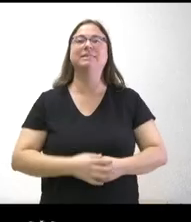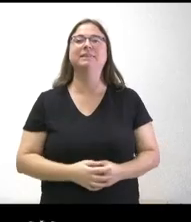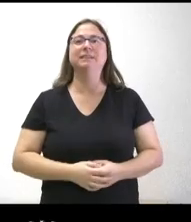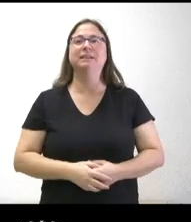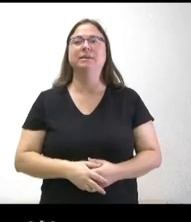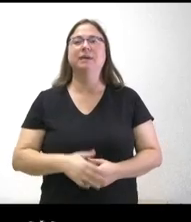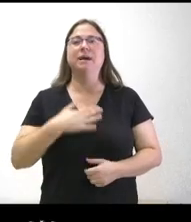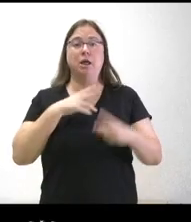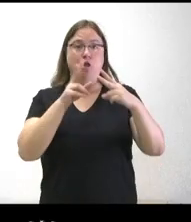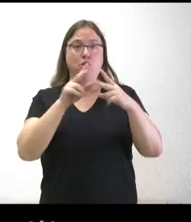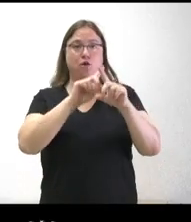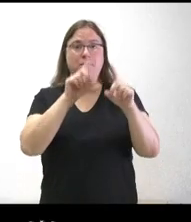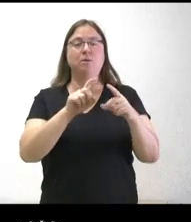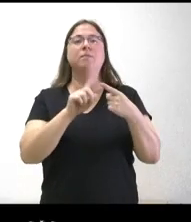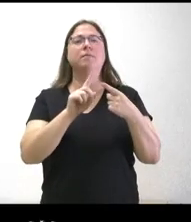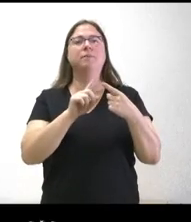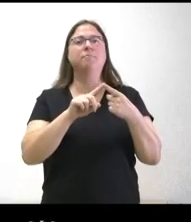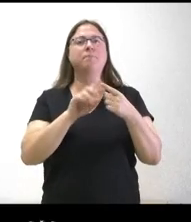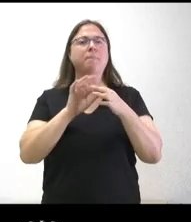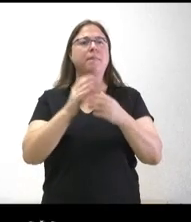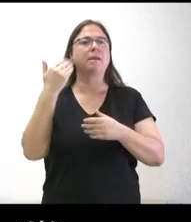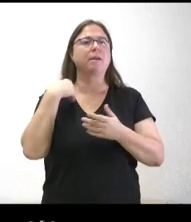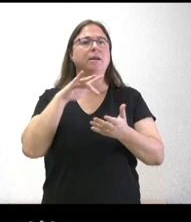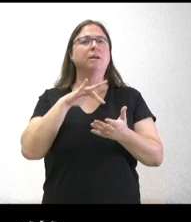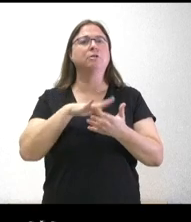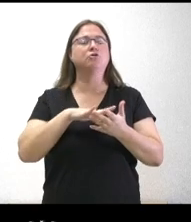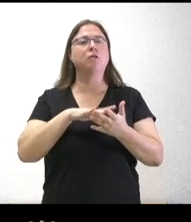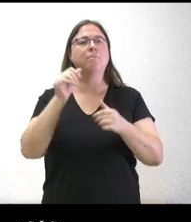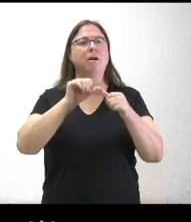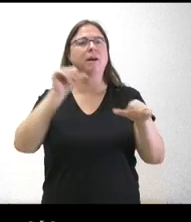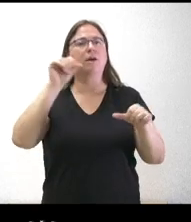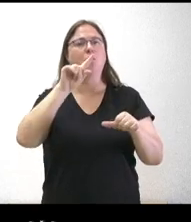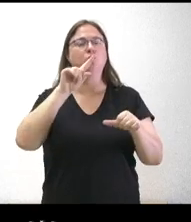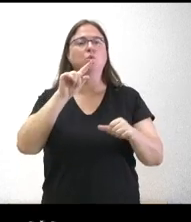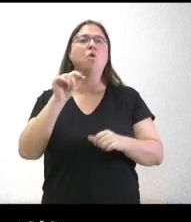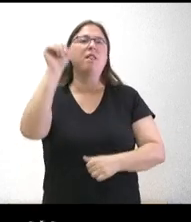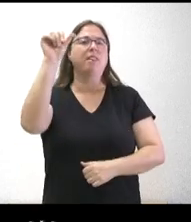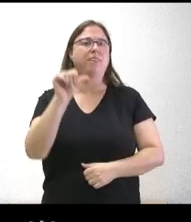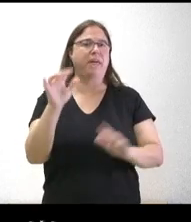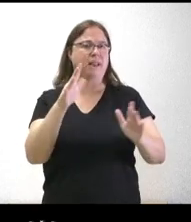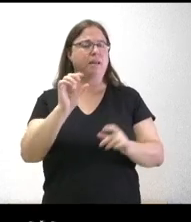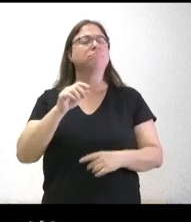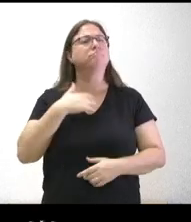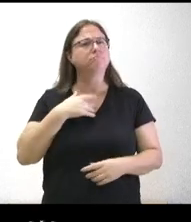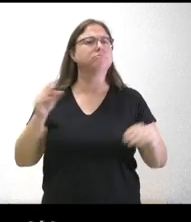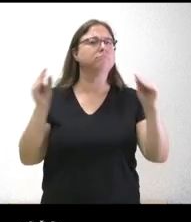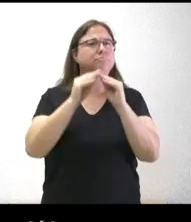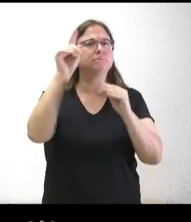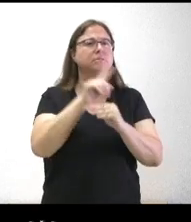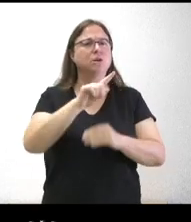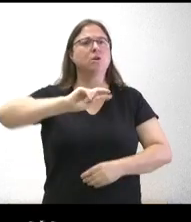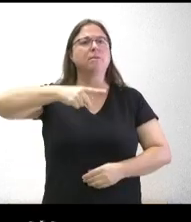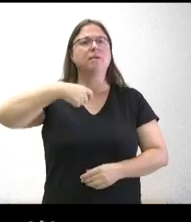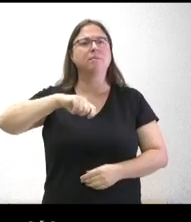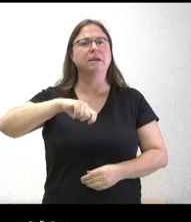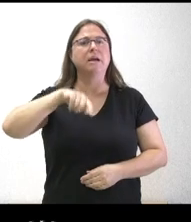Yo tenía dos cuestiones la primera es al hilo de lo ocurrido en el Ayuntamiento de Gijón con su festival de cine le quería preguntar si la Junta comparte la opinión del vicepresidente